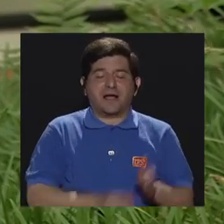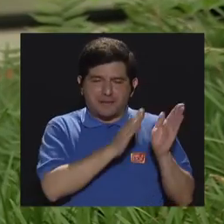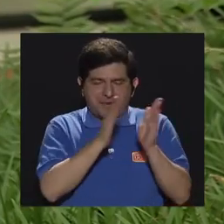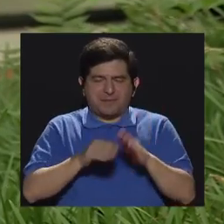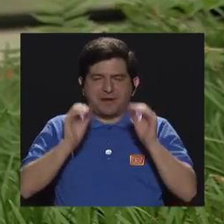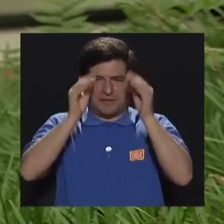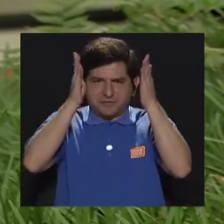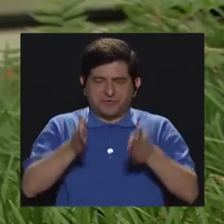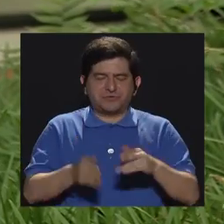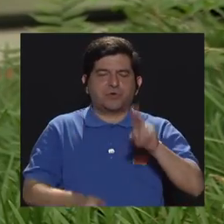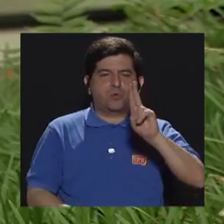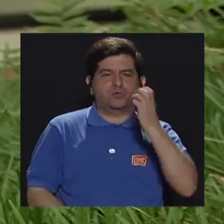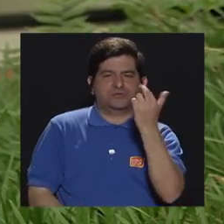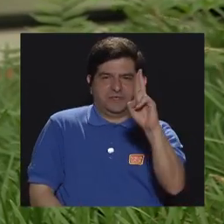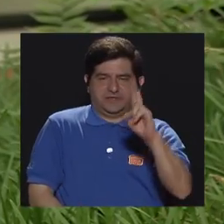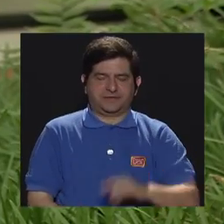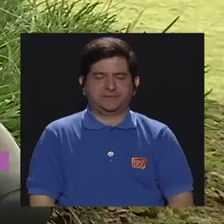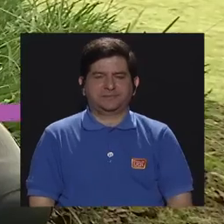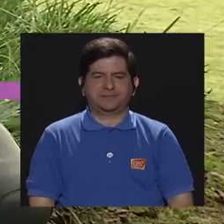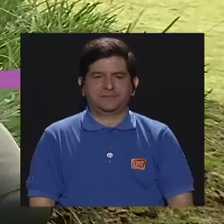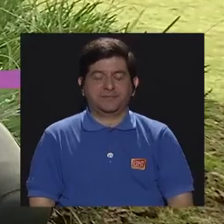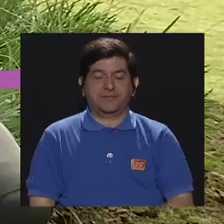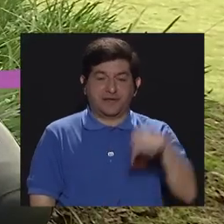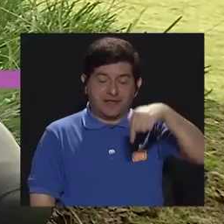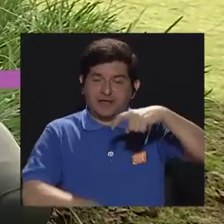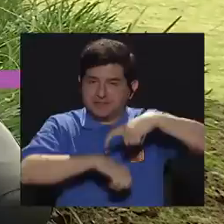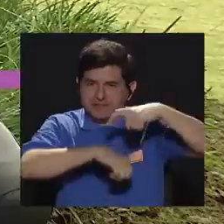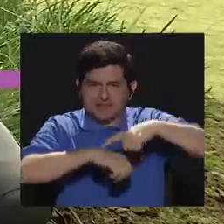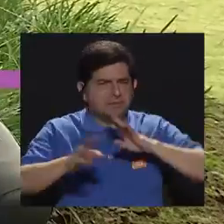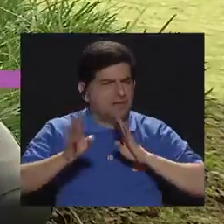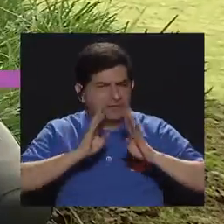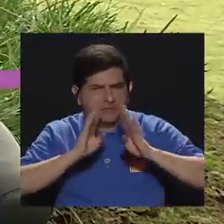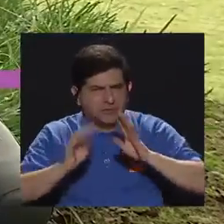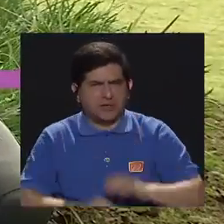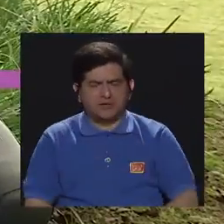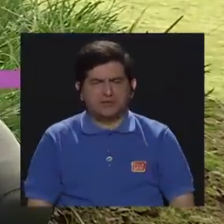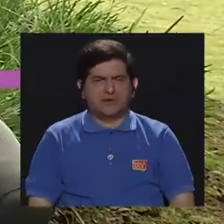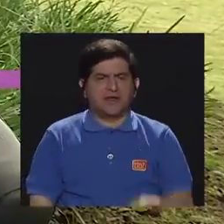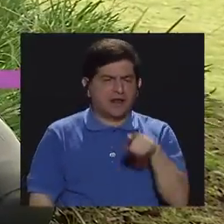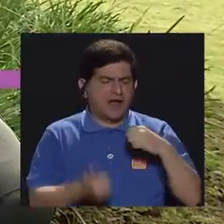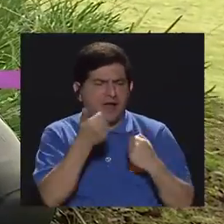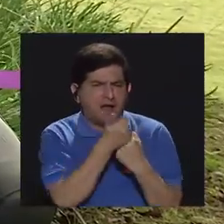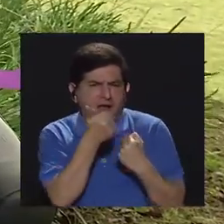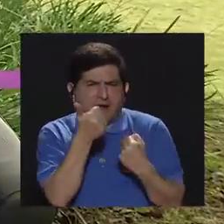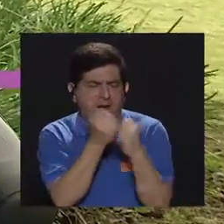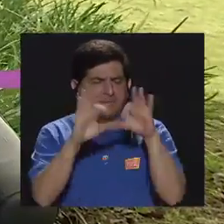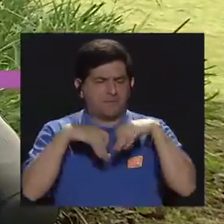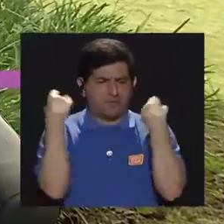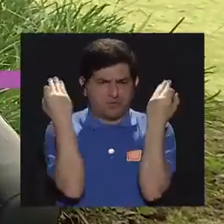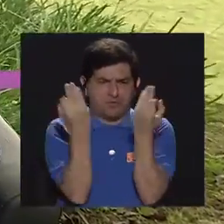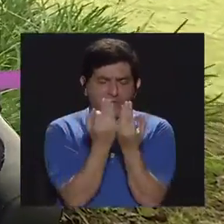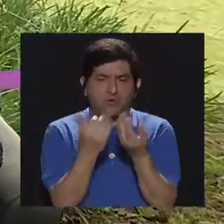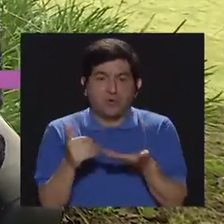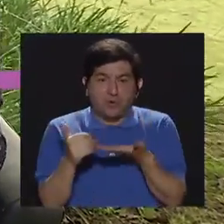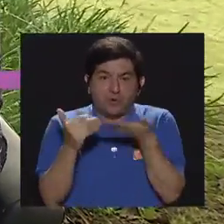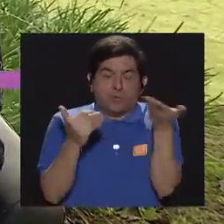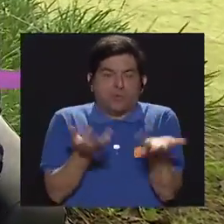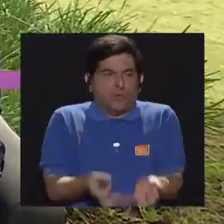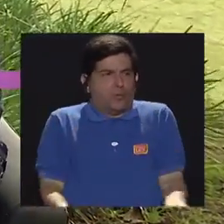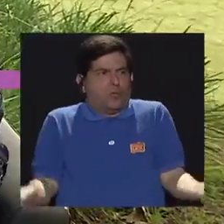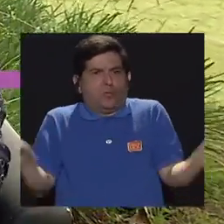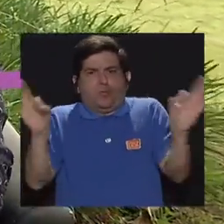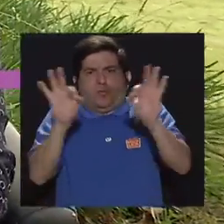Docente de la Universidad de Costa Rica. En este capítulo estamos conversando acerca del apoyo familiar como un elemento